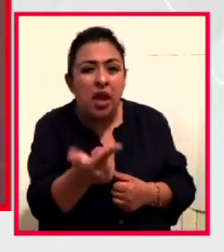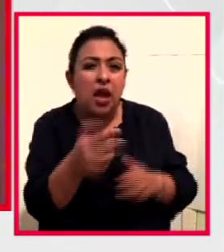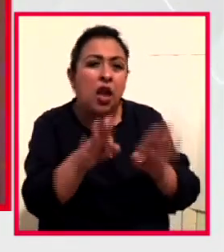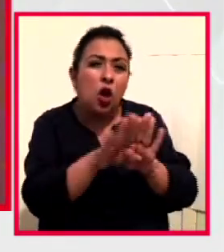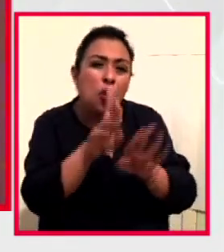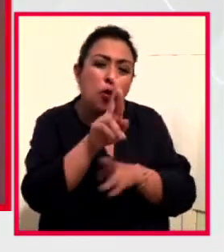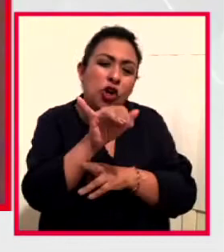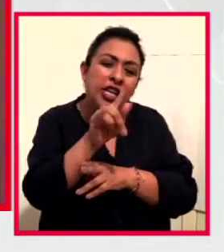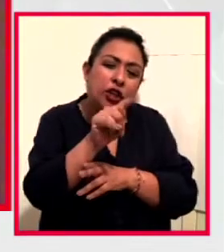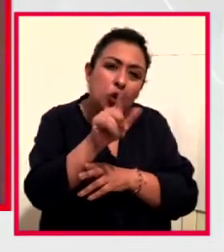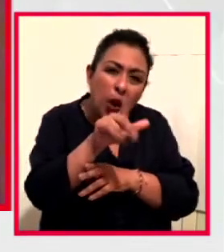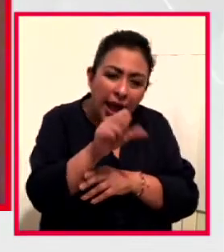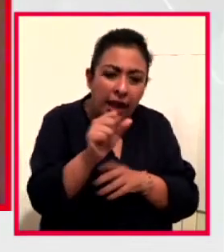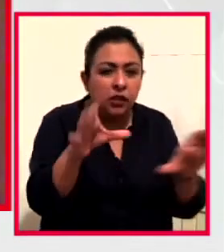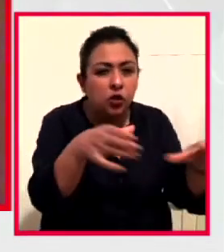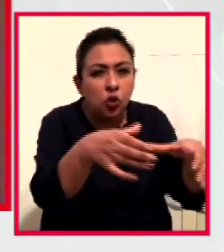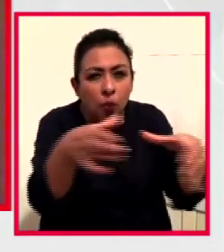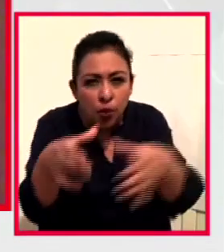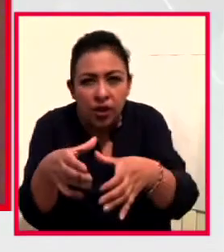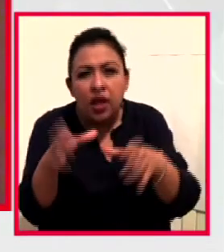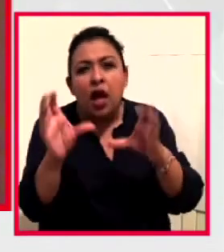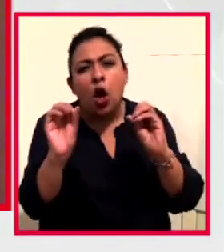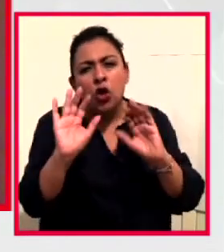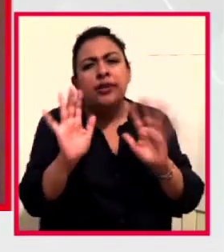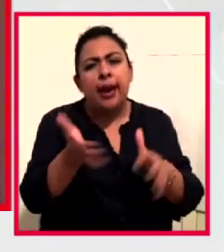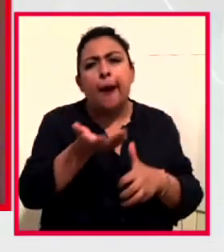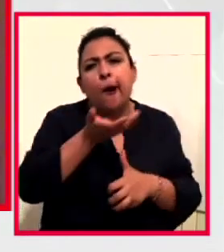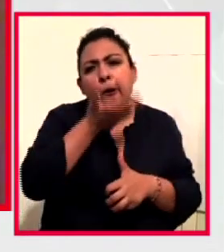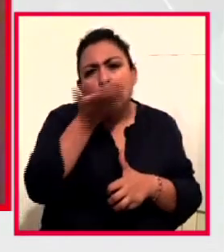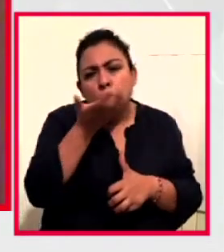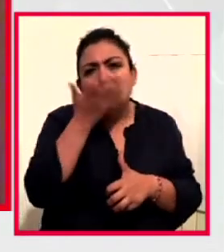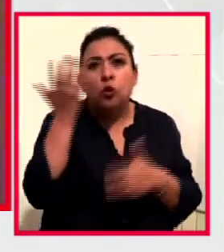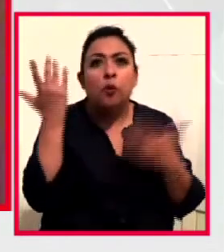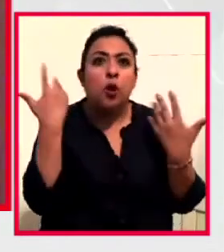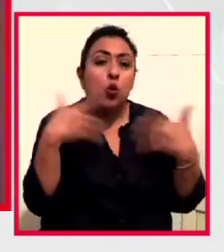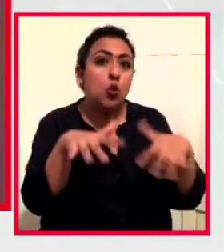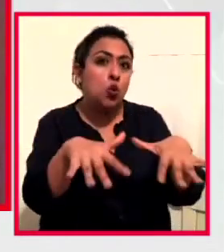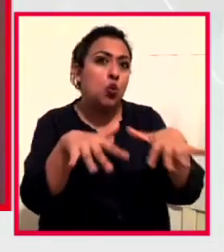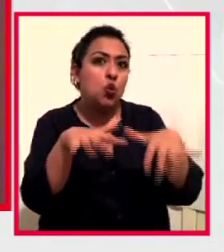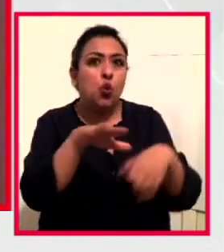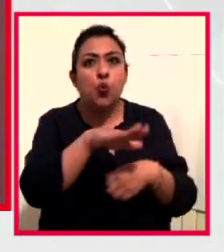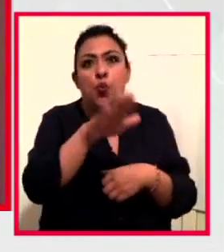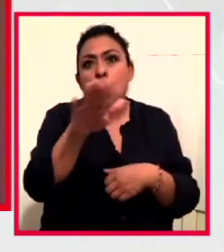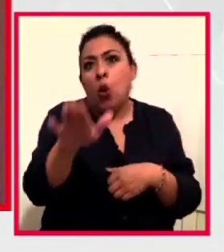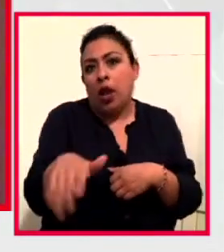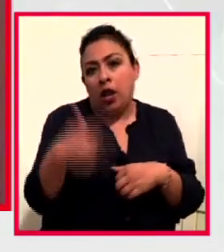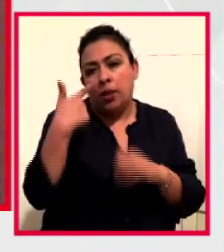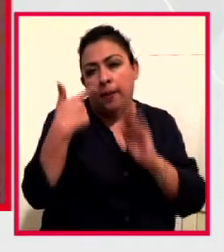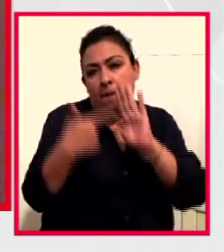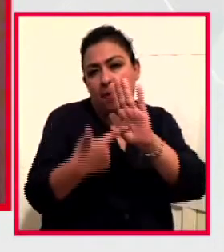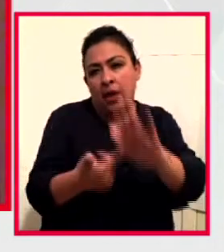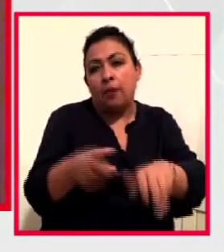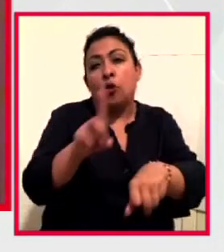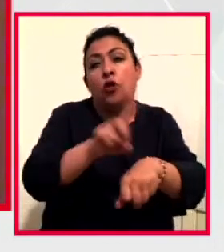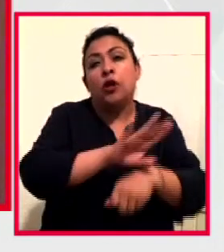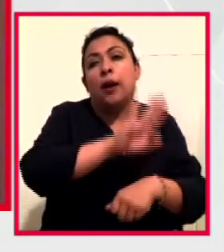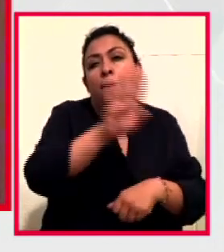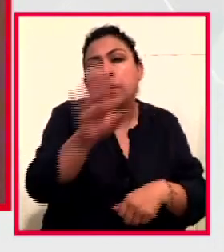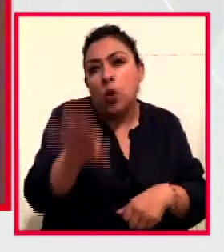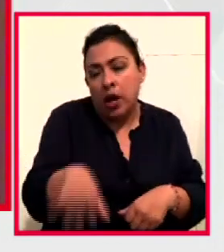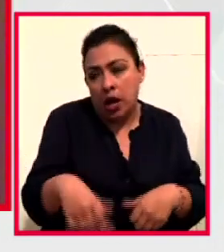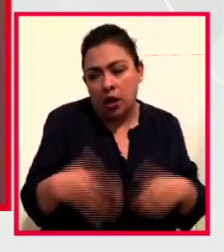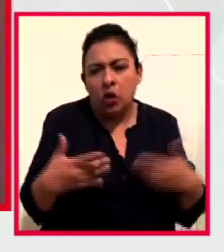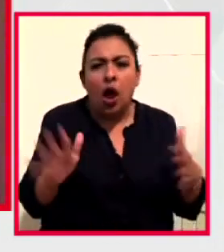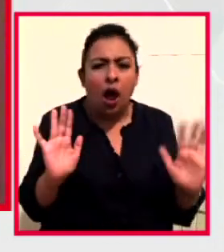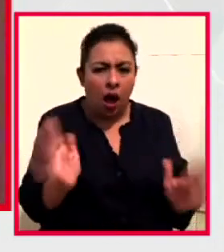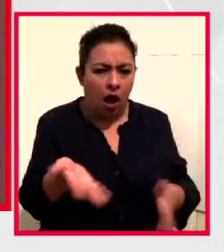comunidades y estamos acostumbrados a ese folclor de la muerte que se presenta sobre todo el Día de los Muertos, pero